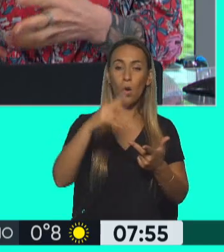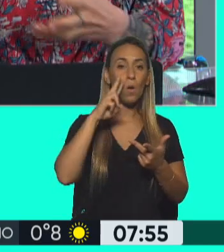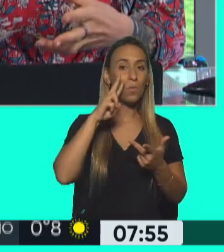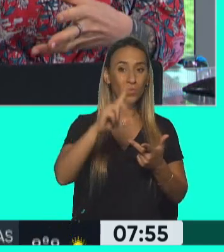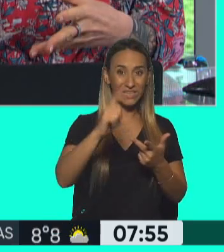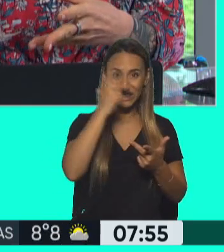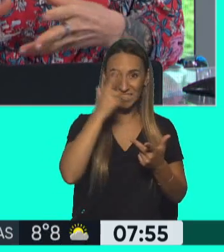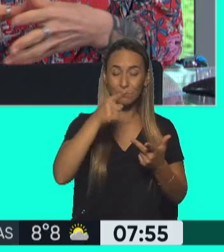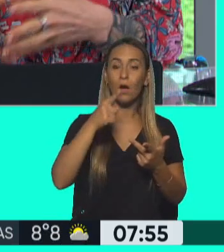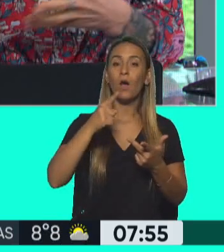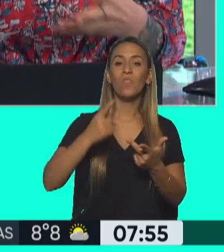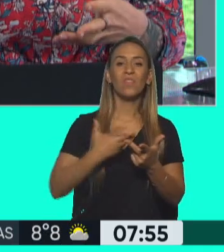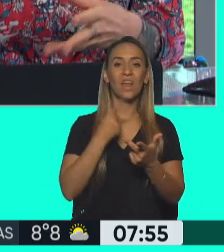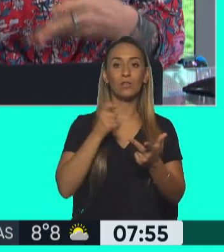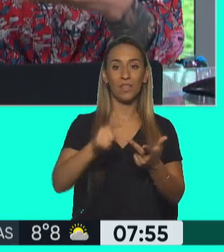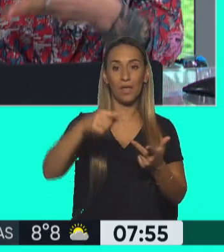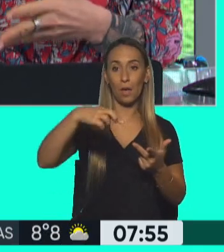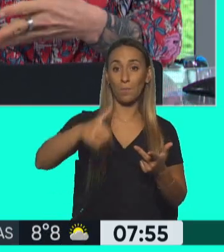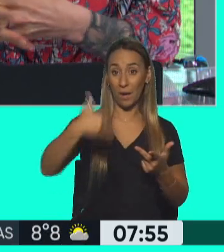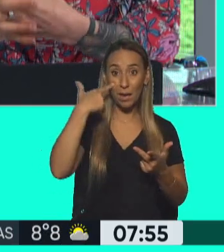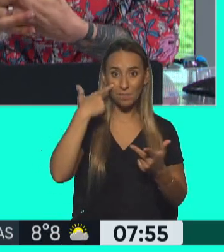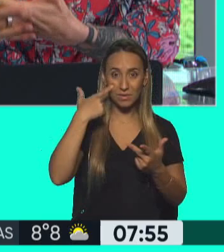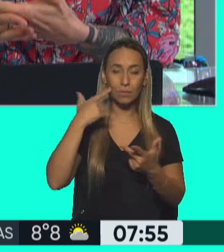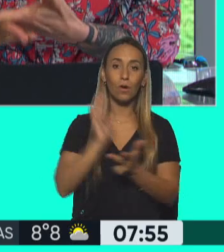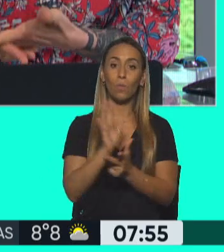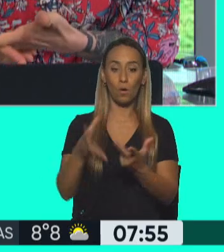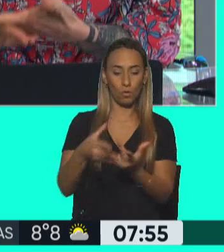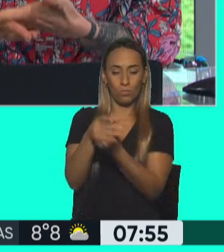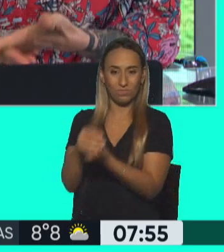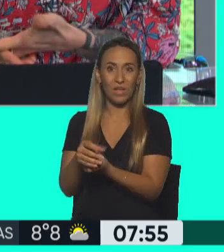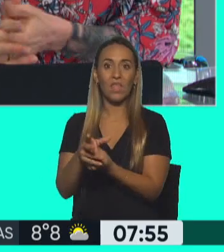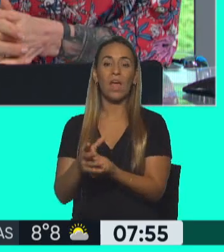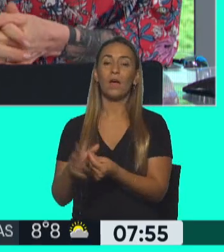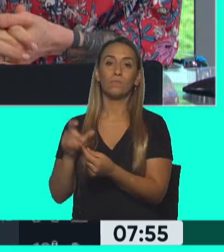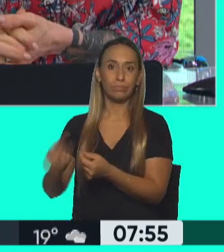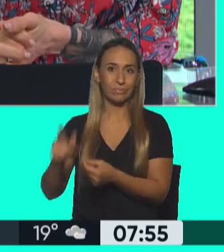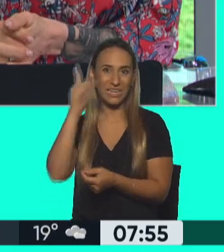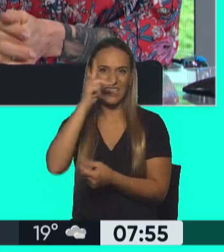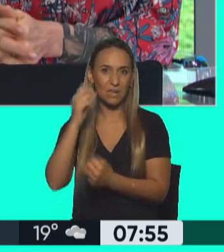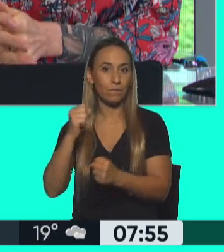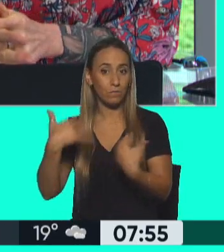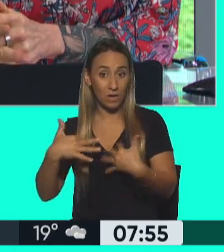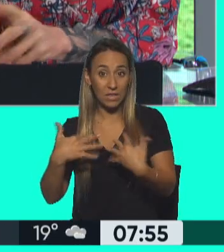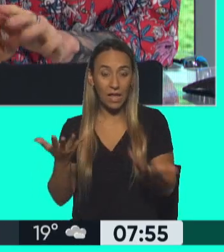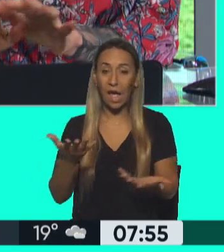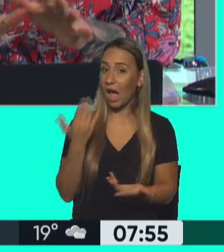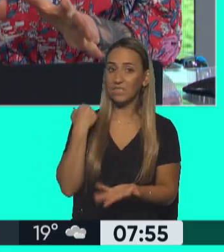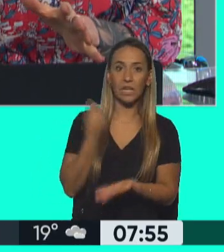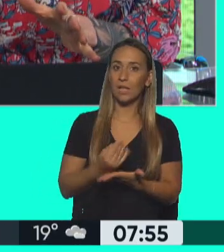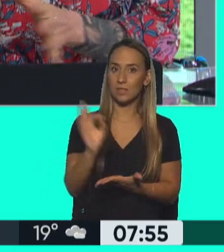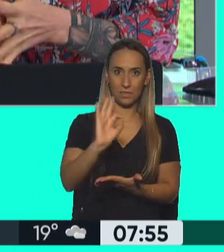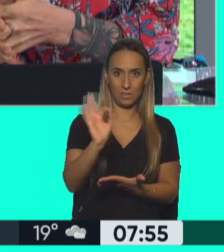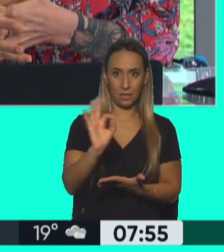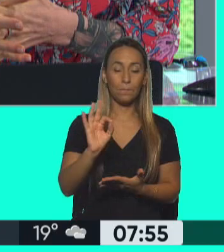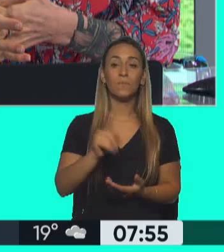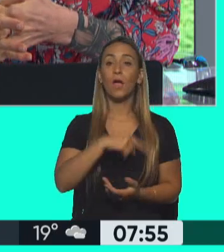que el kirchnerismo, si se quiere, más duro, no estuvo ayer en este acto por los tres años de gestión del presidente Alberto Fernández.